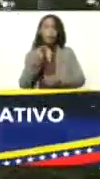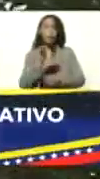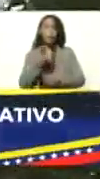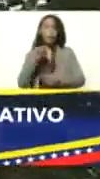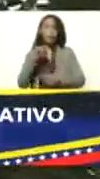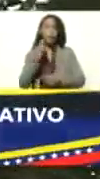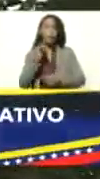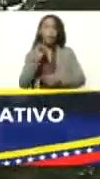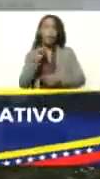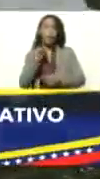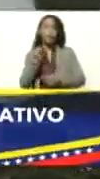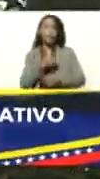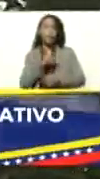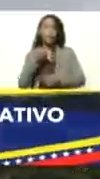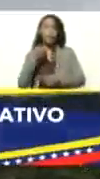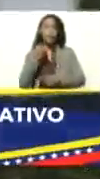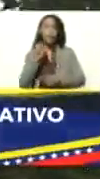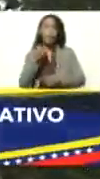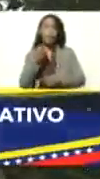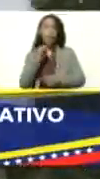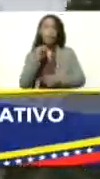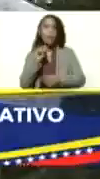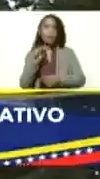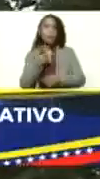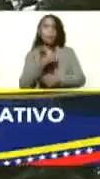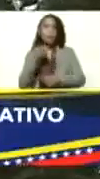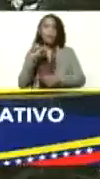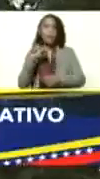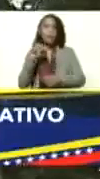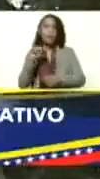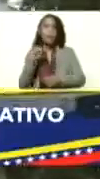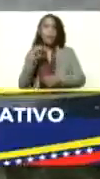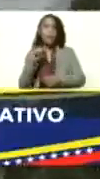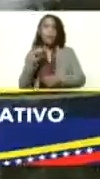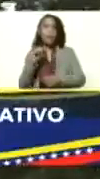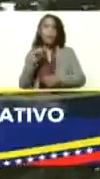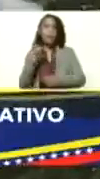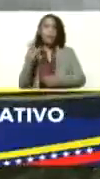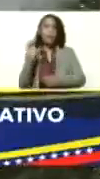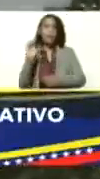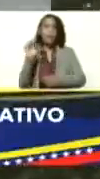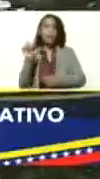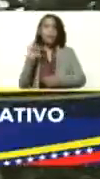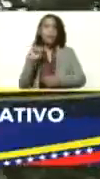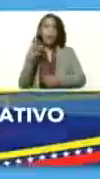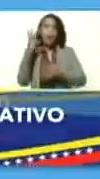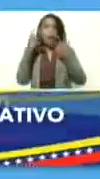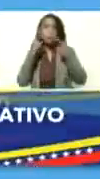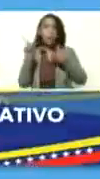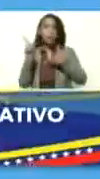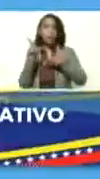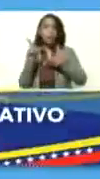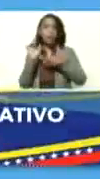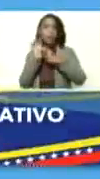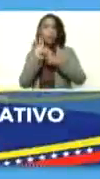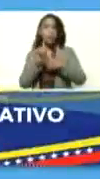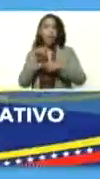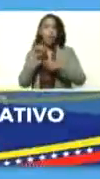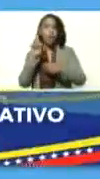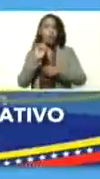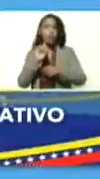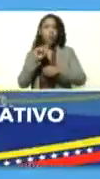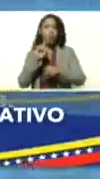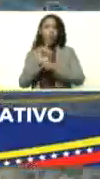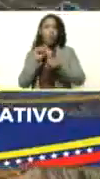la nigerian dwarf, la sanen y la tomberbur. Contamos con animales referencias no solamente en